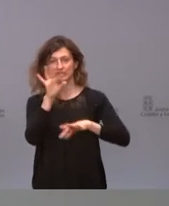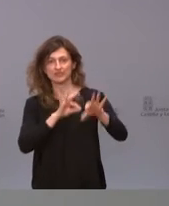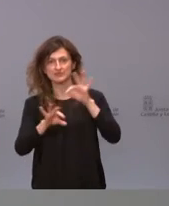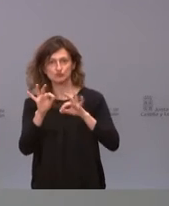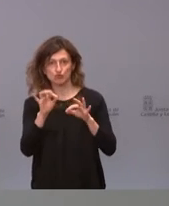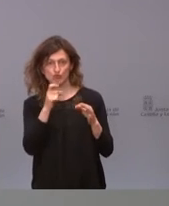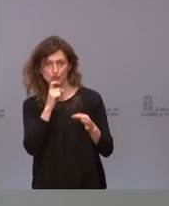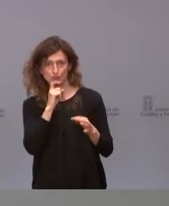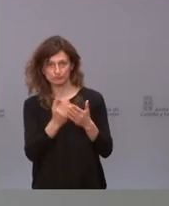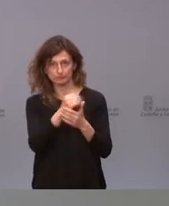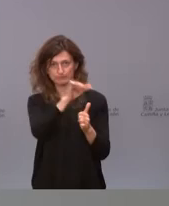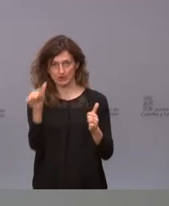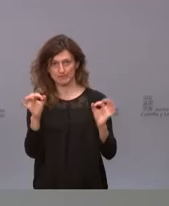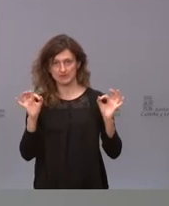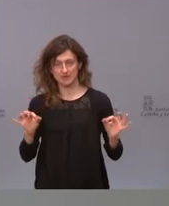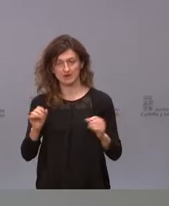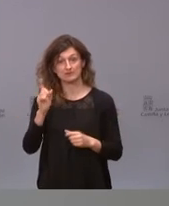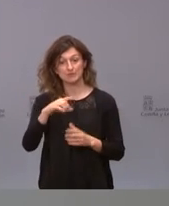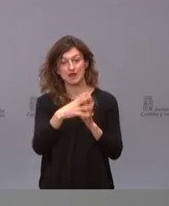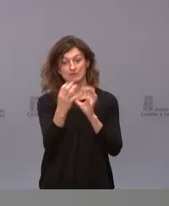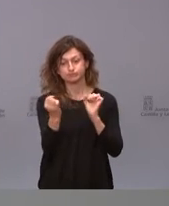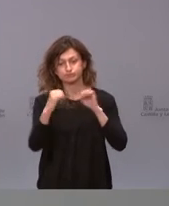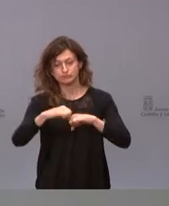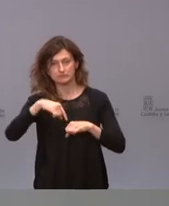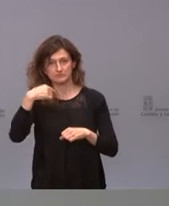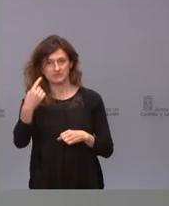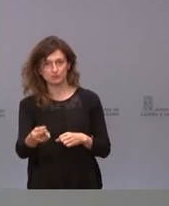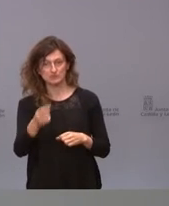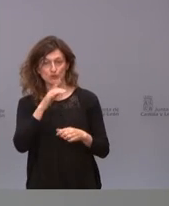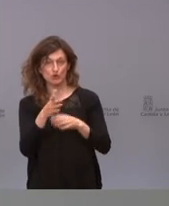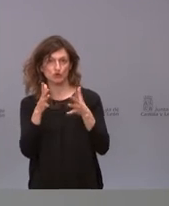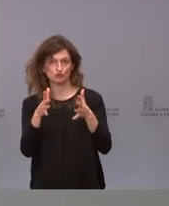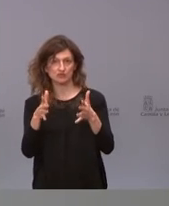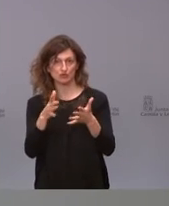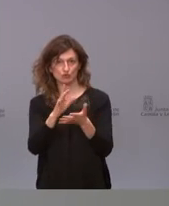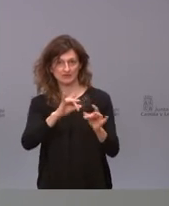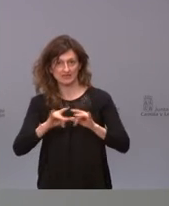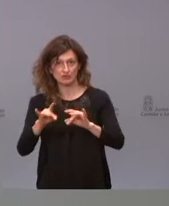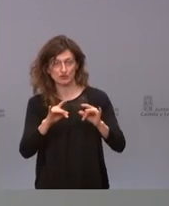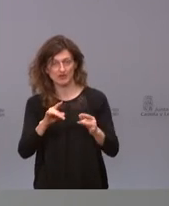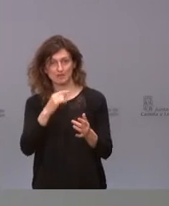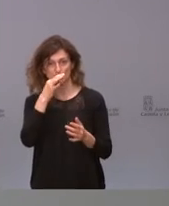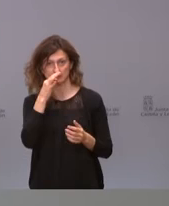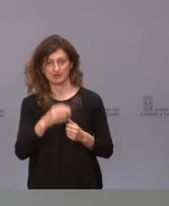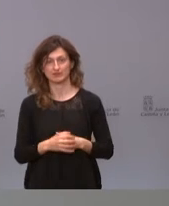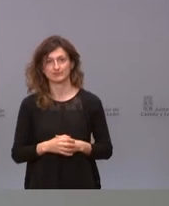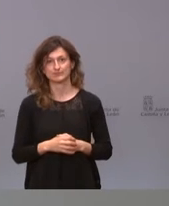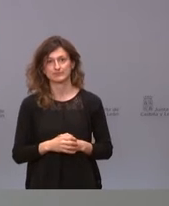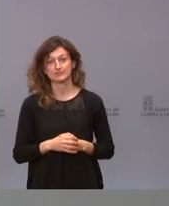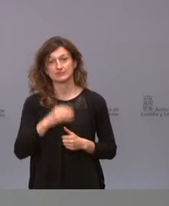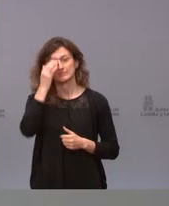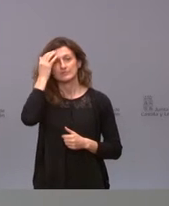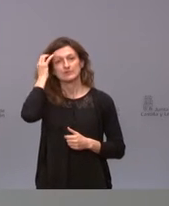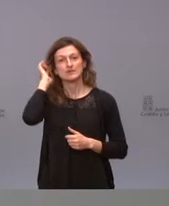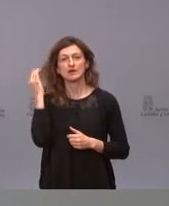tomar durante la mañana y los acuerdos que posteriormente se tomaron en el Consejo Interterritorial. Ya por la tarde